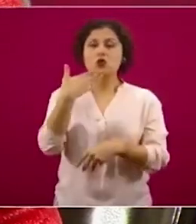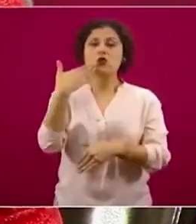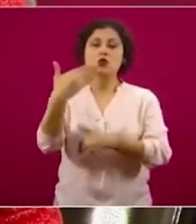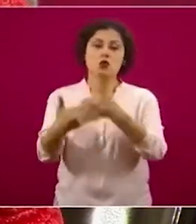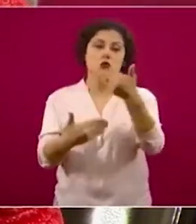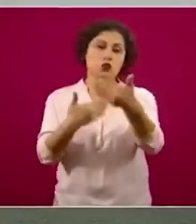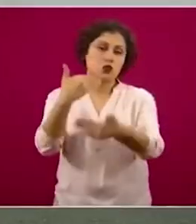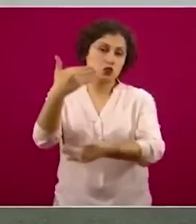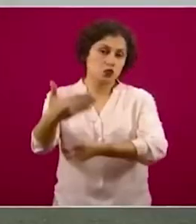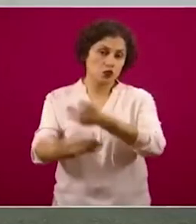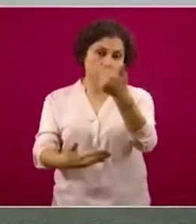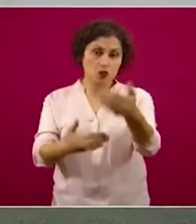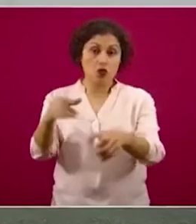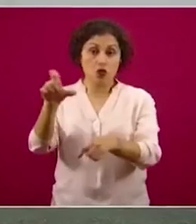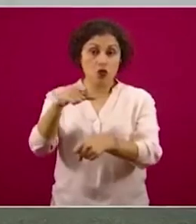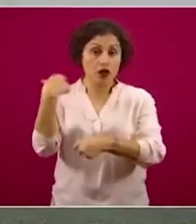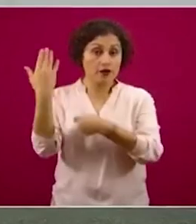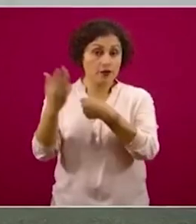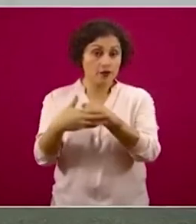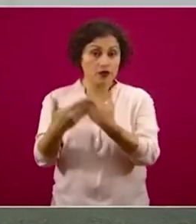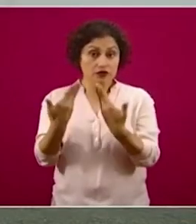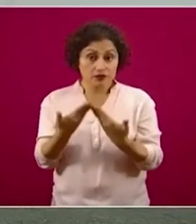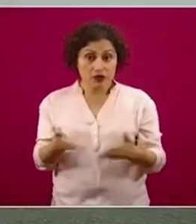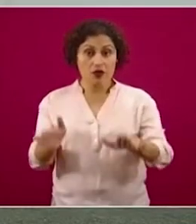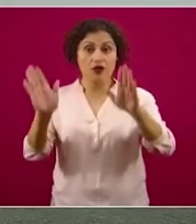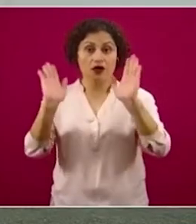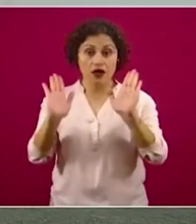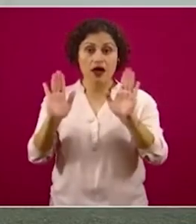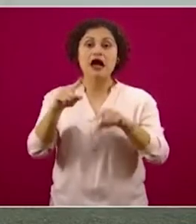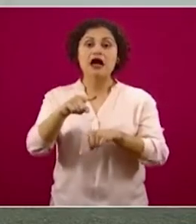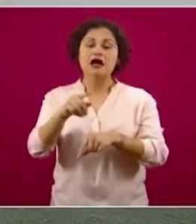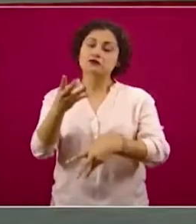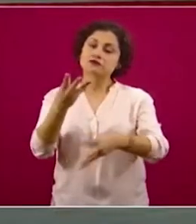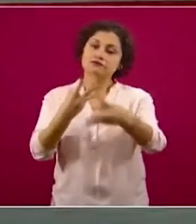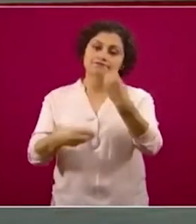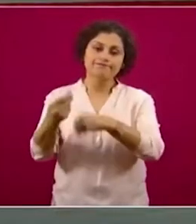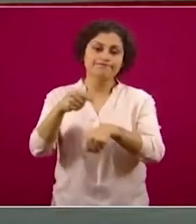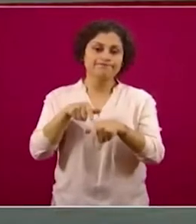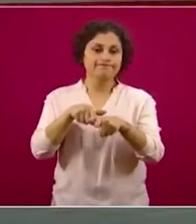de la recuperación que ocurrirá en las próximas semanas.